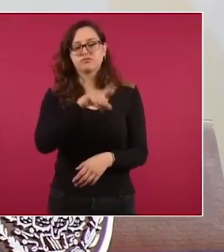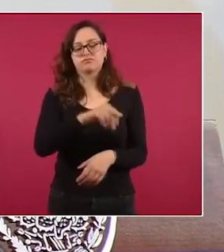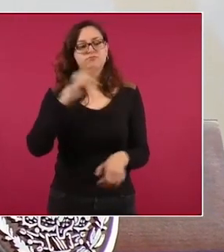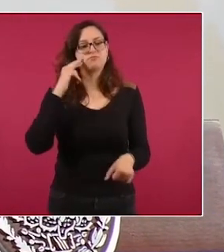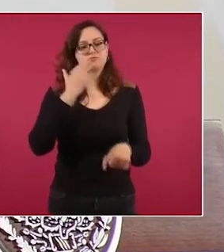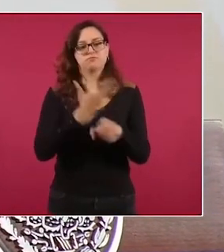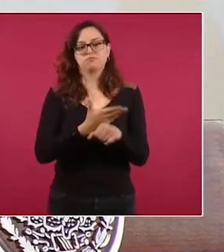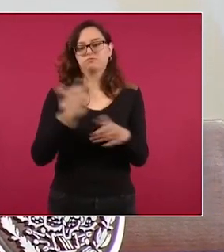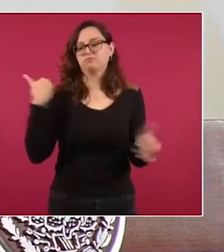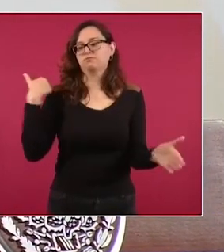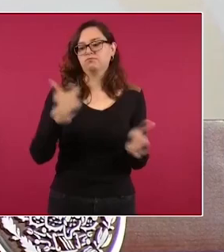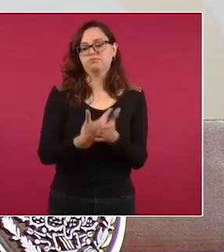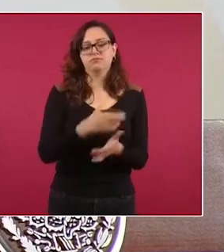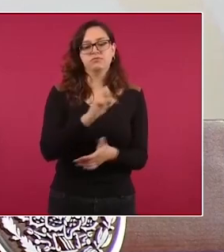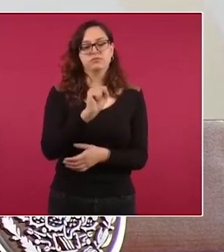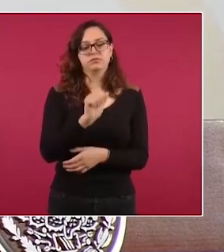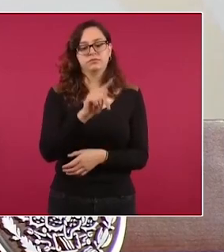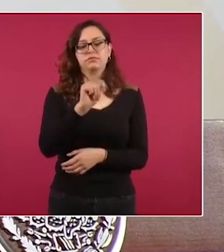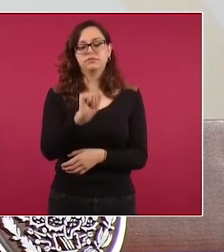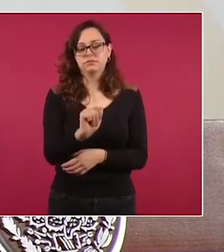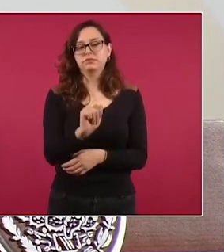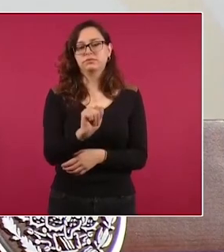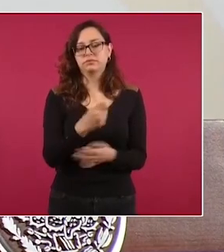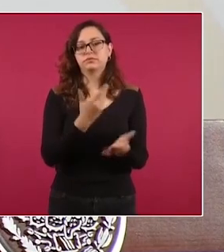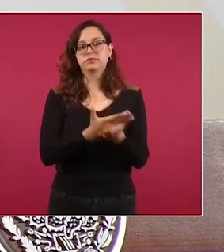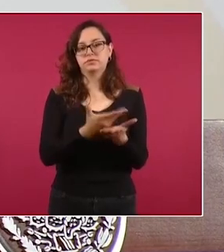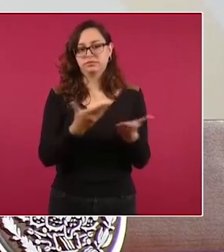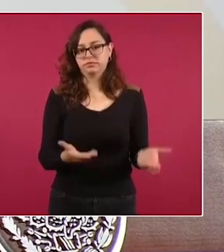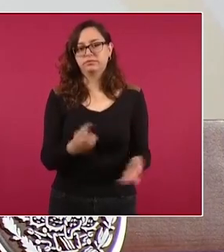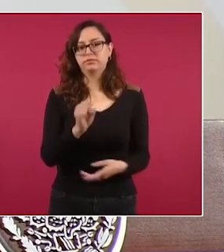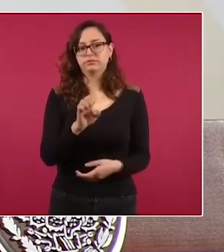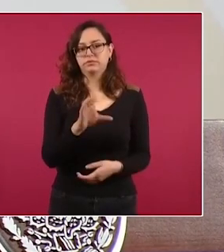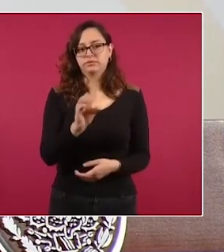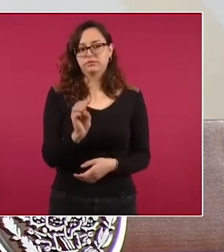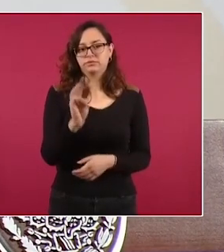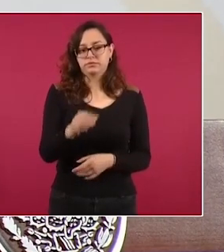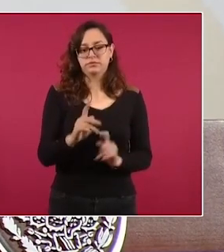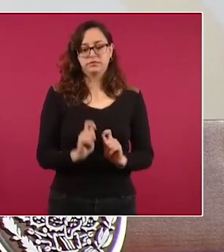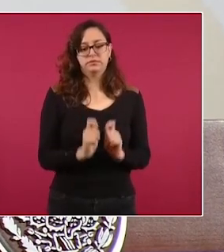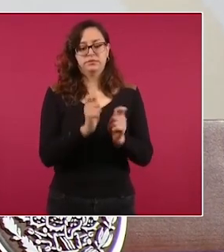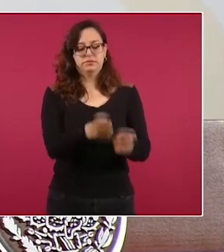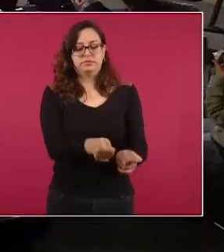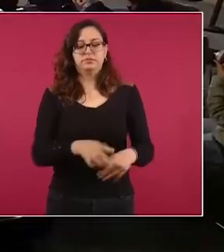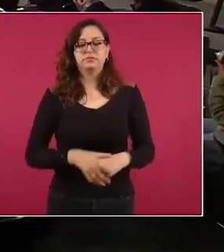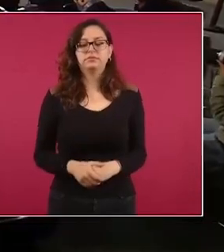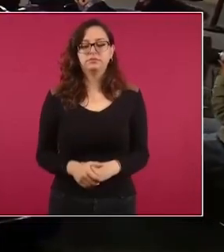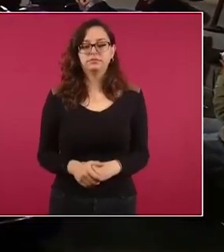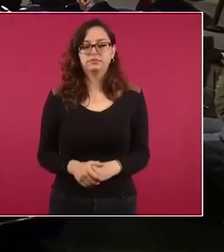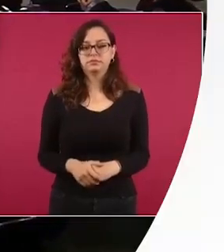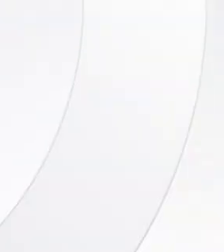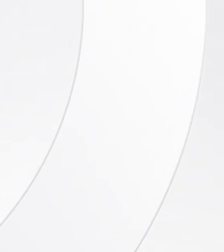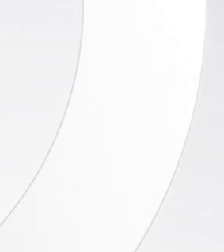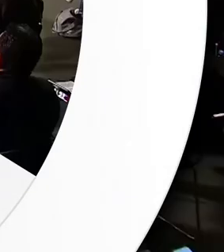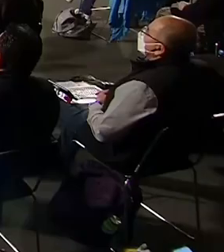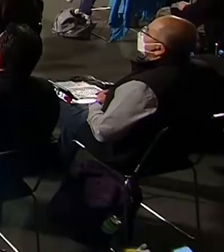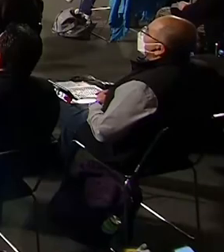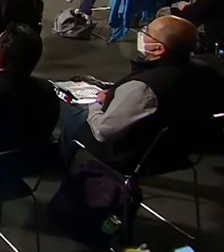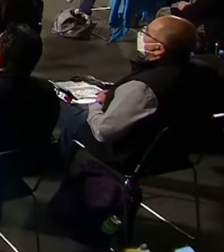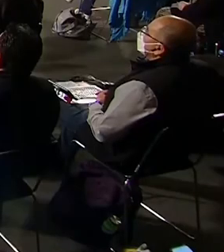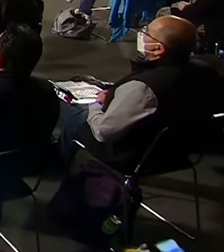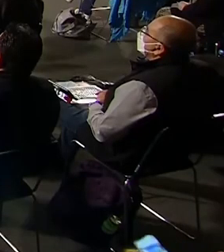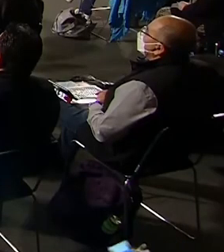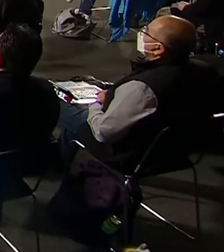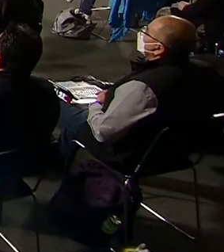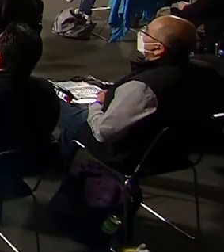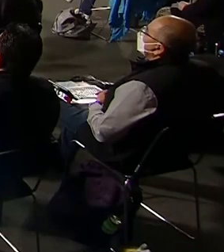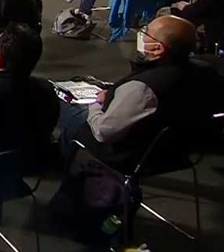todas maneras les vamos a entregar su historia pública todos